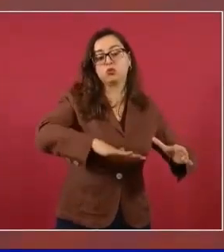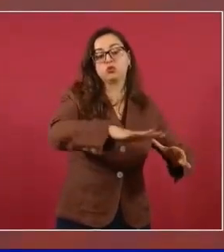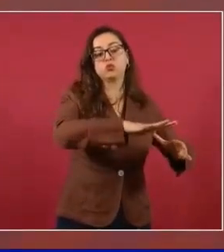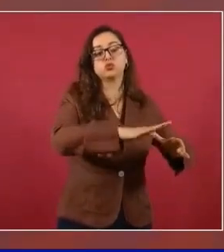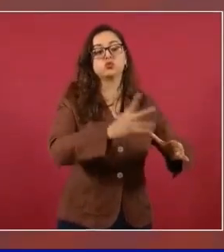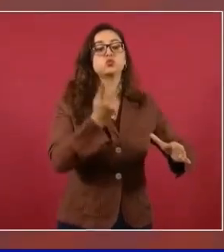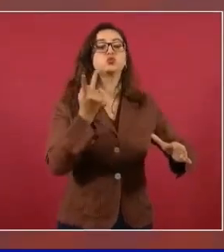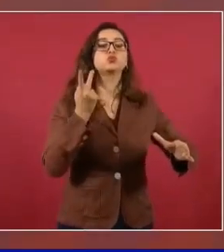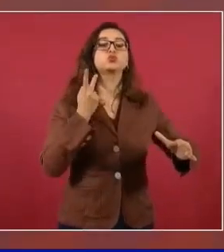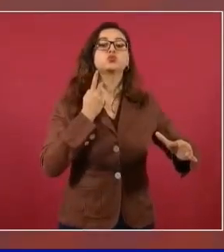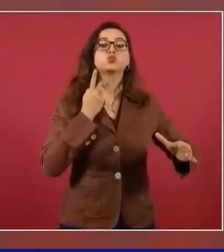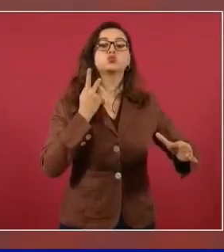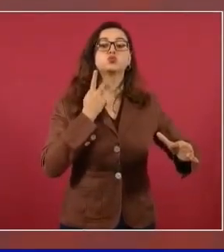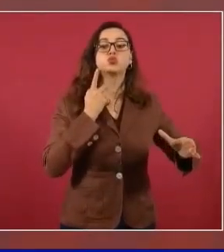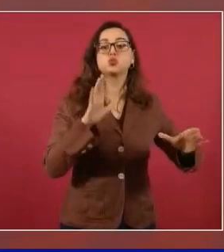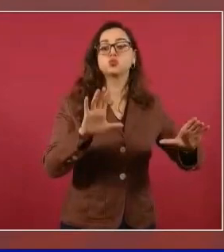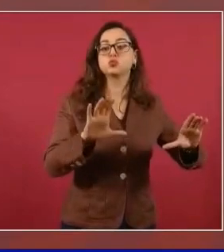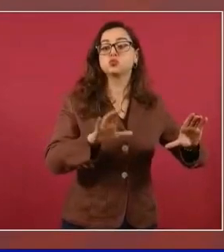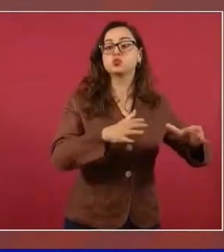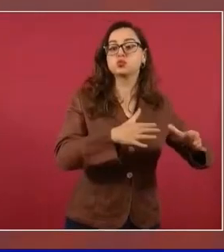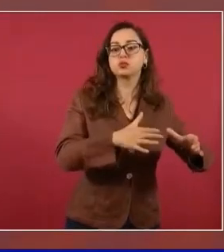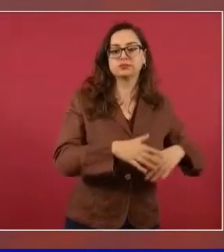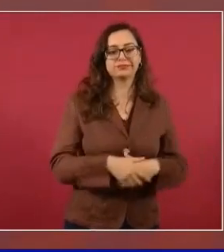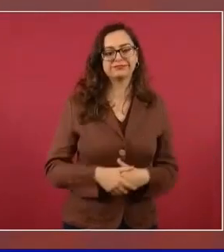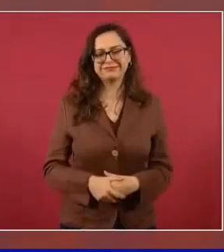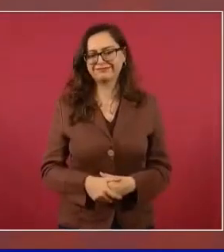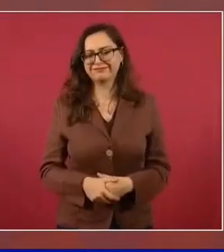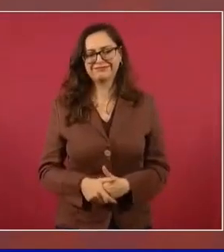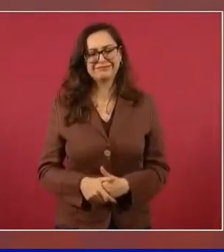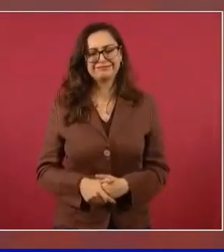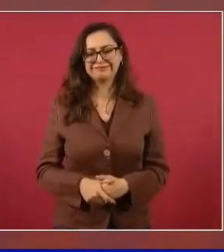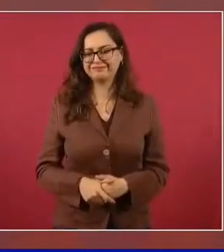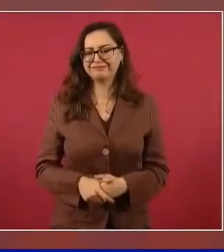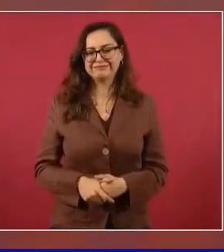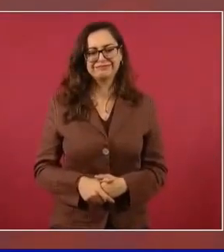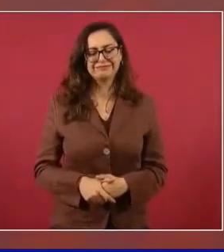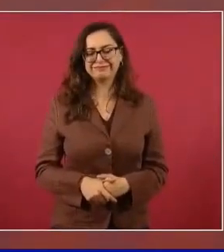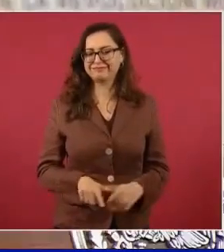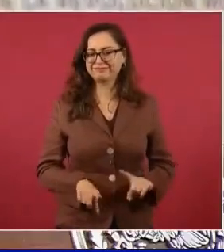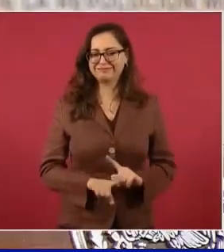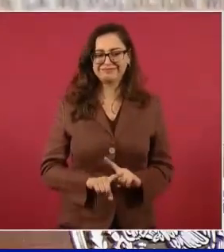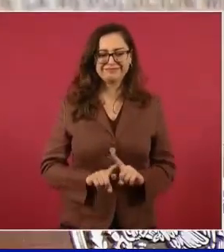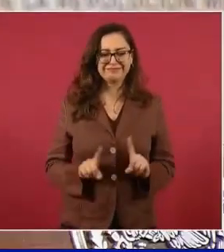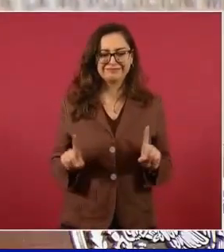clase política. Al contrario,